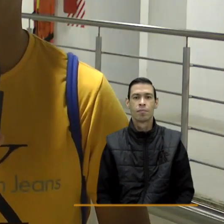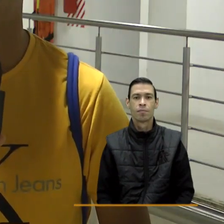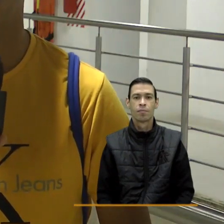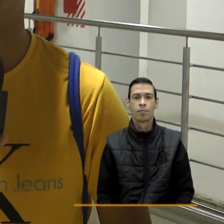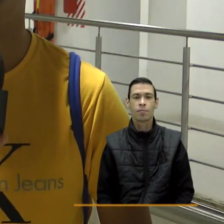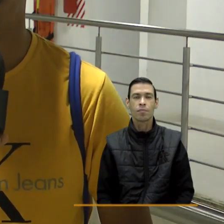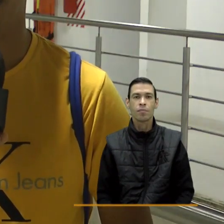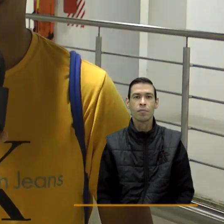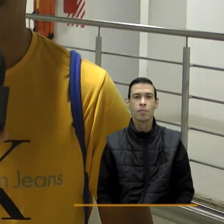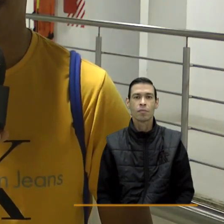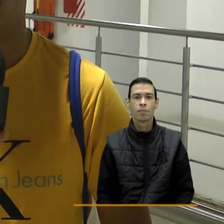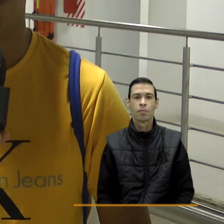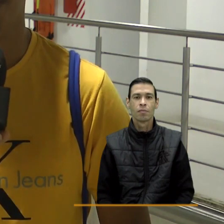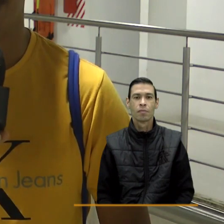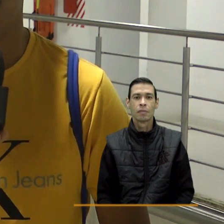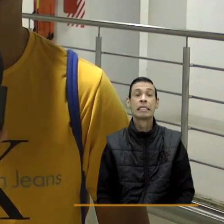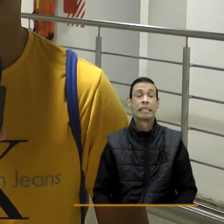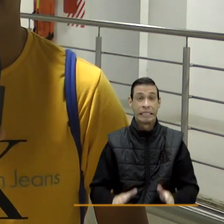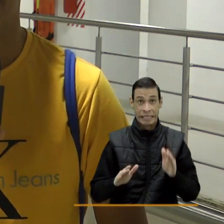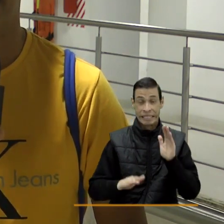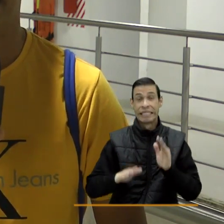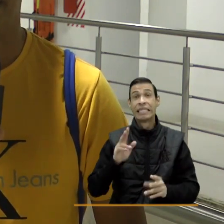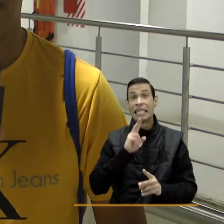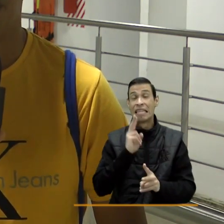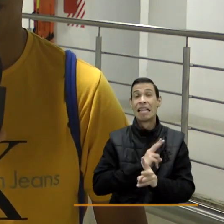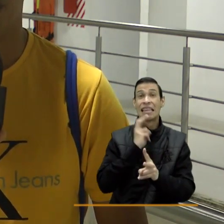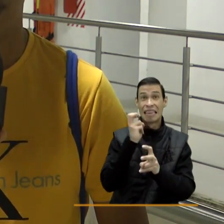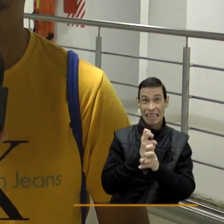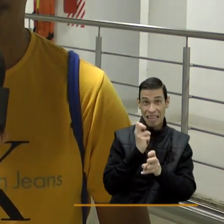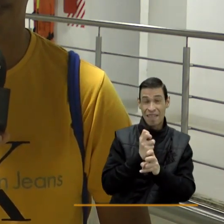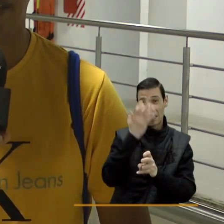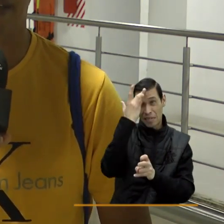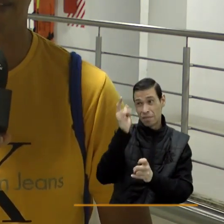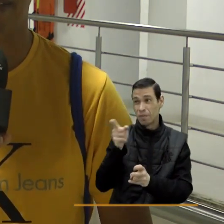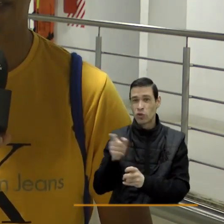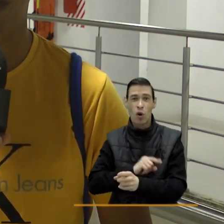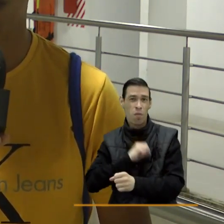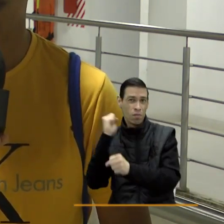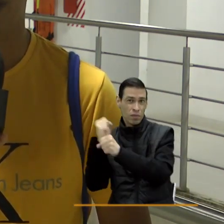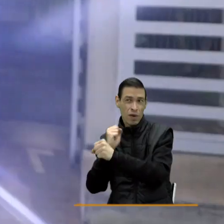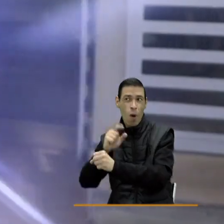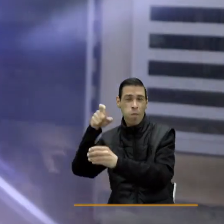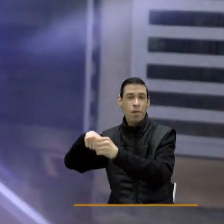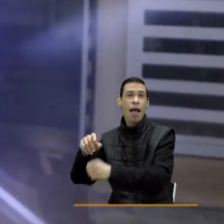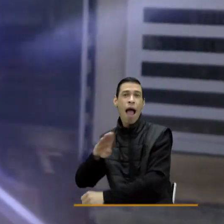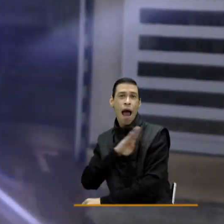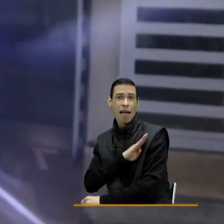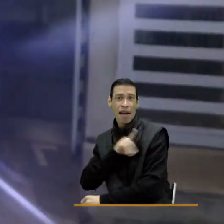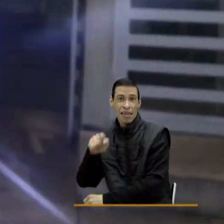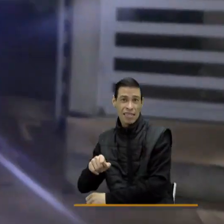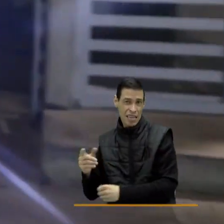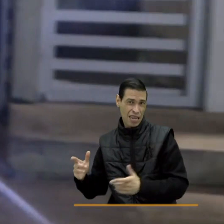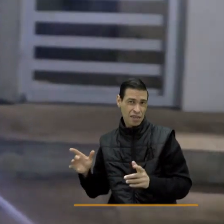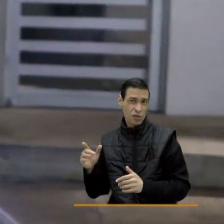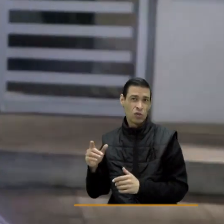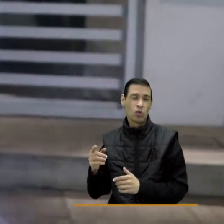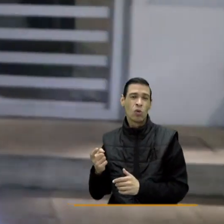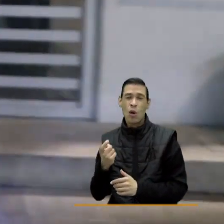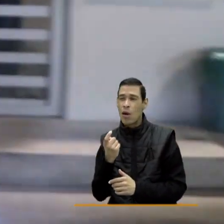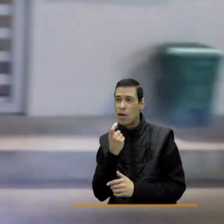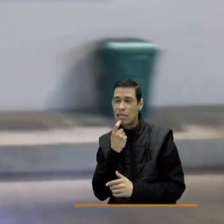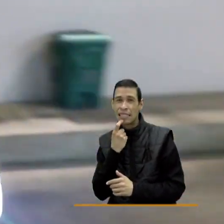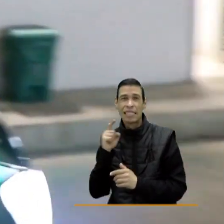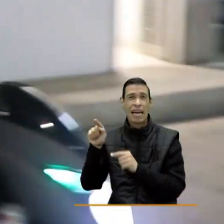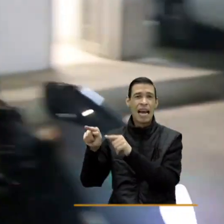un poquito complicado ya que laboro en la alcaldía de Cincelejo y prácticamente con la misma